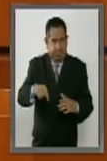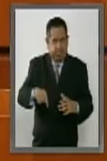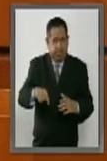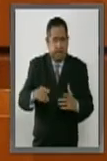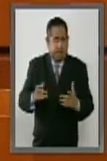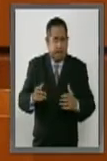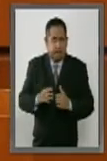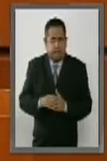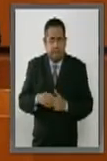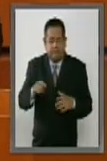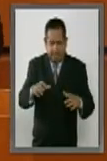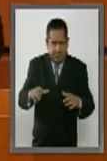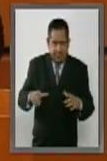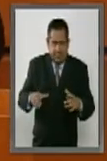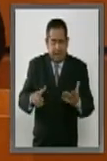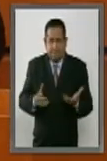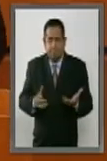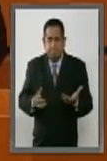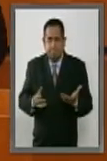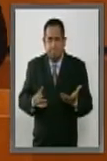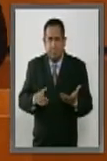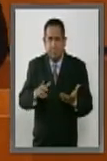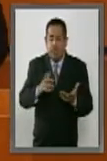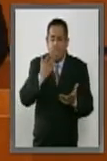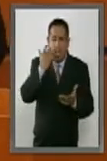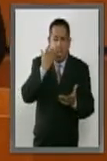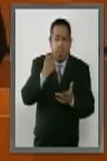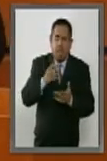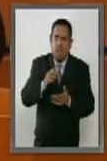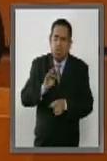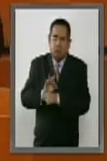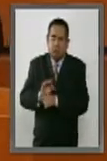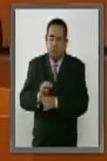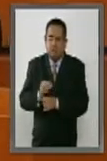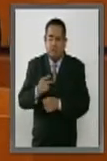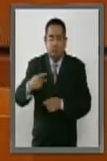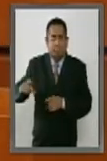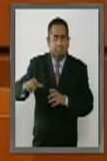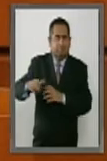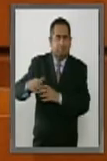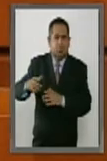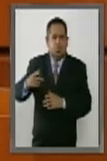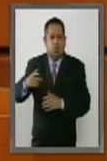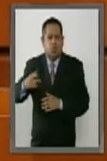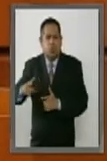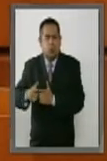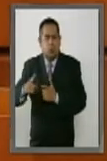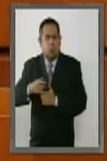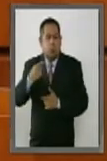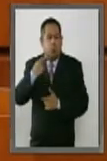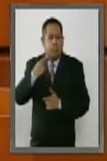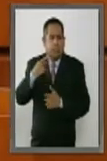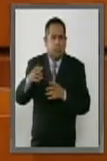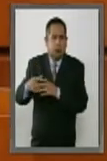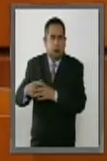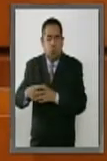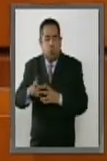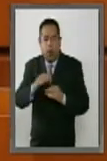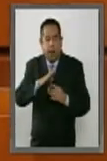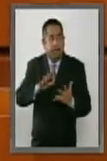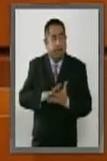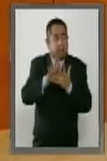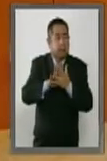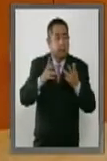es una asamblea que privilegia la partidocracia y deja de lado la participación